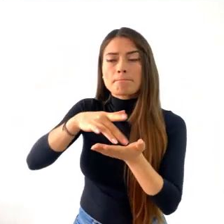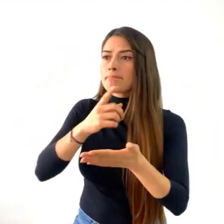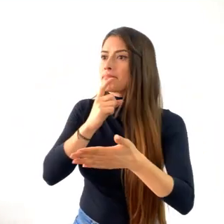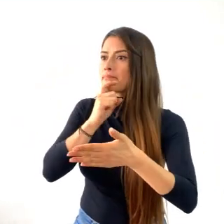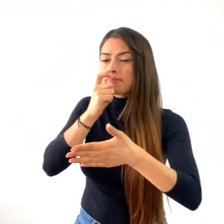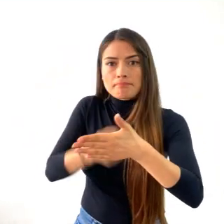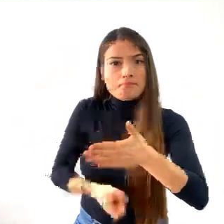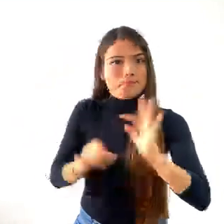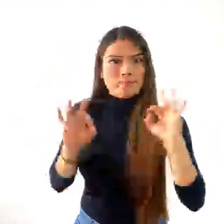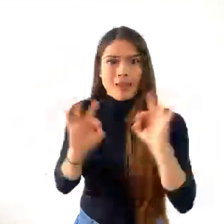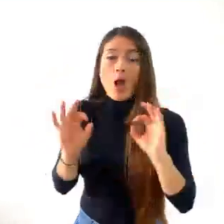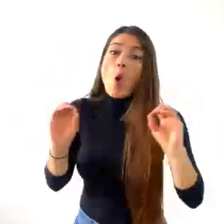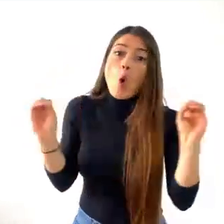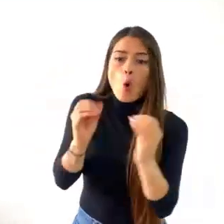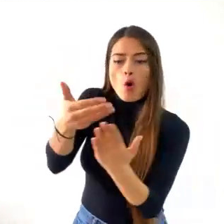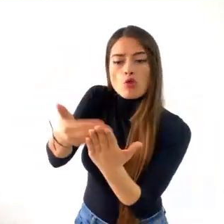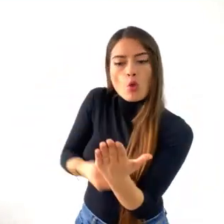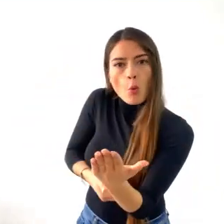de coordinación motriz.